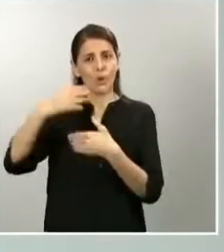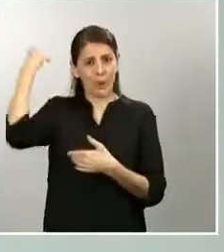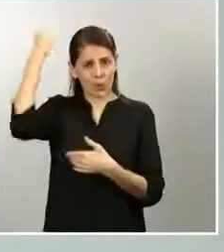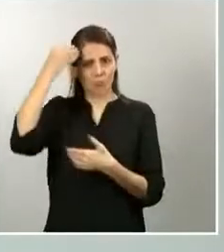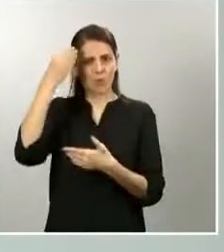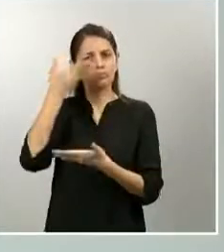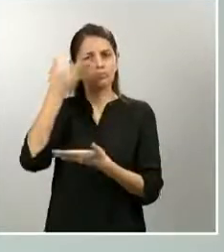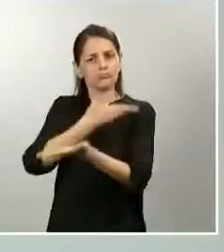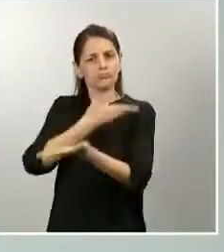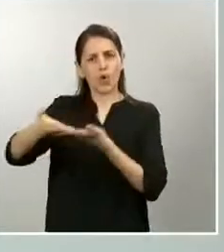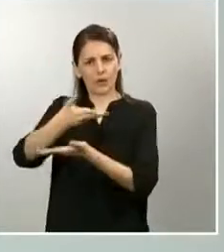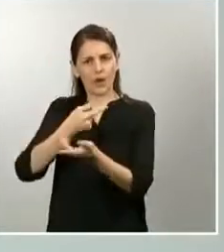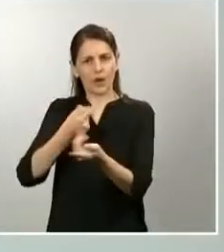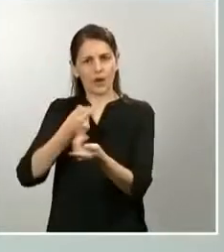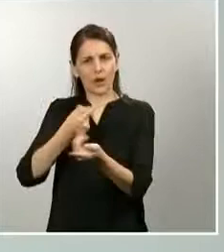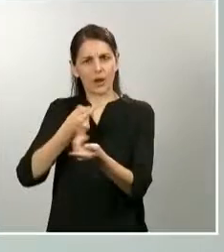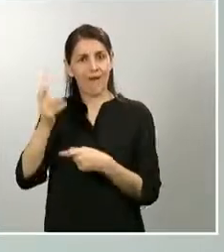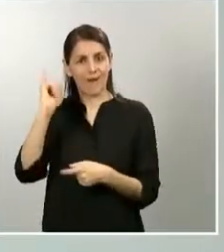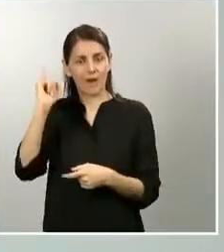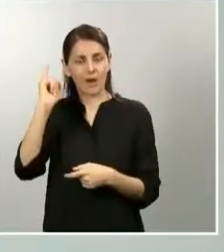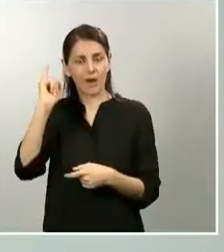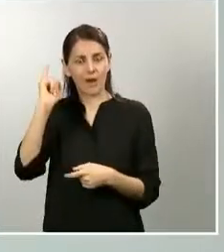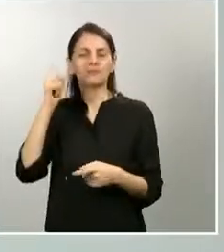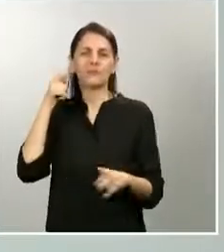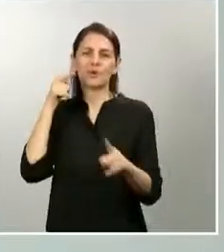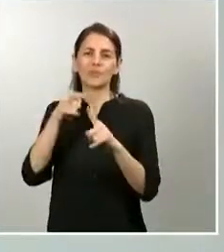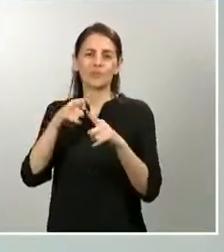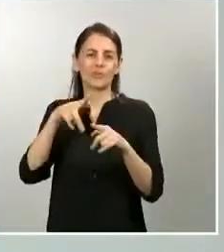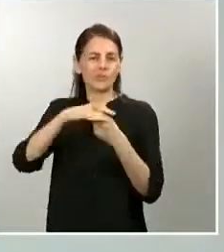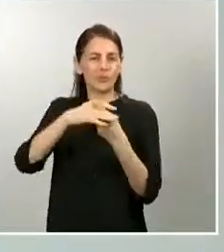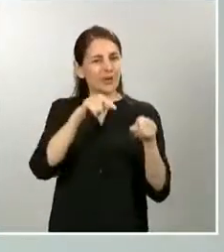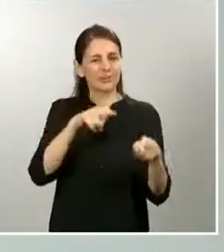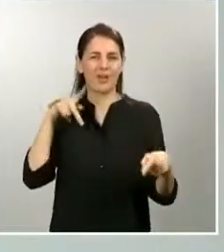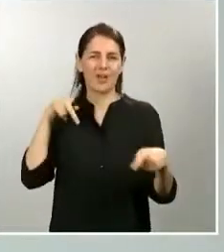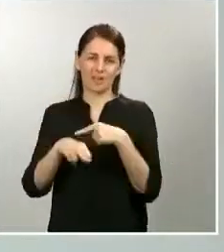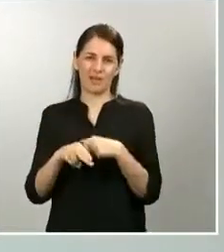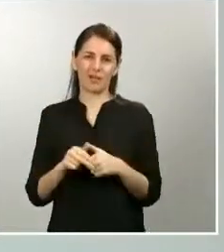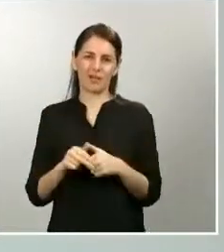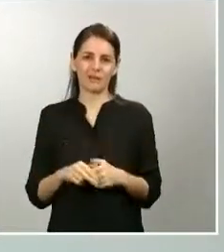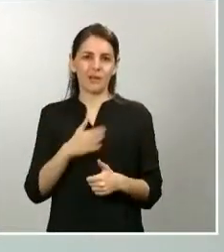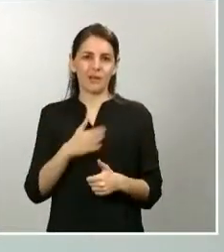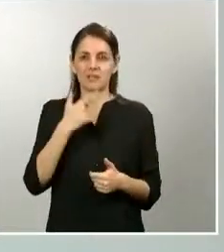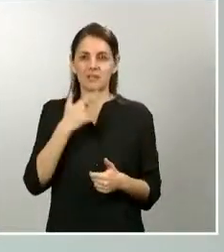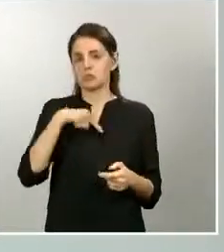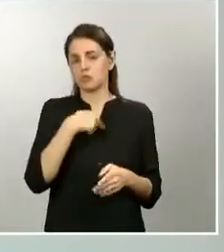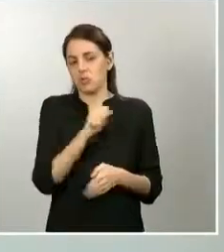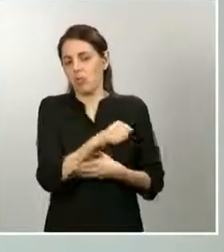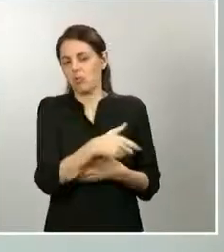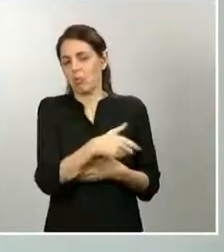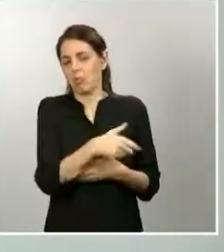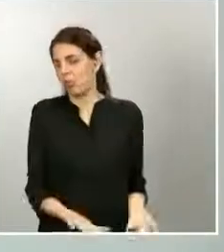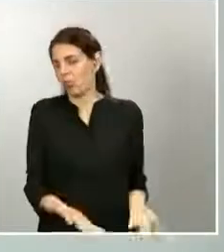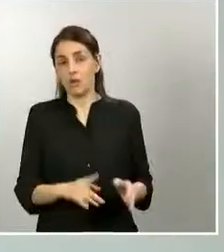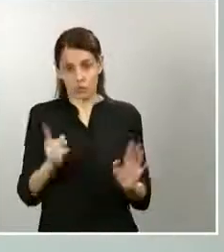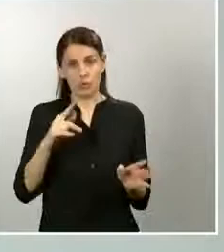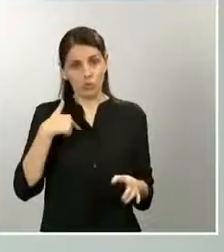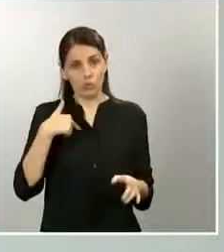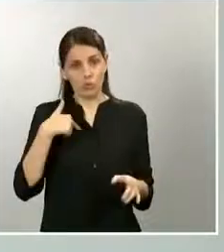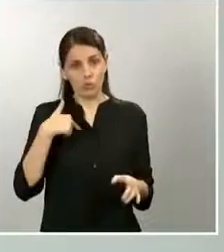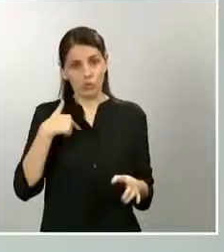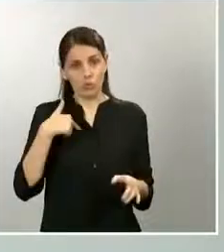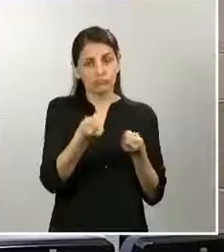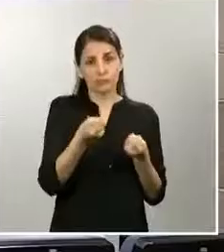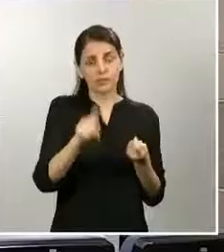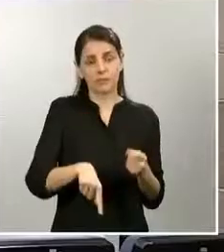evitar este tipo de situaciones. No bajamos la guardia en este aspecto tampoco. Doctora Sierra, se ha referido antes